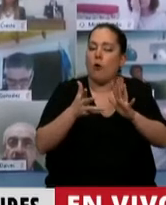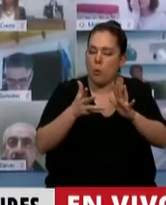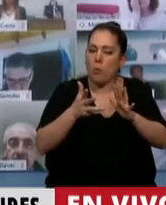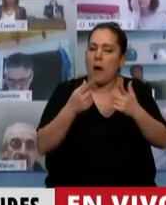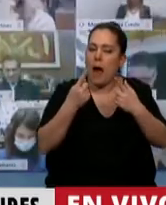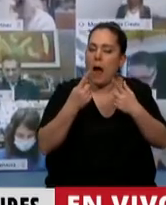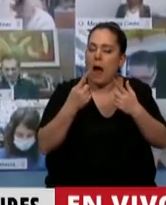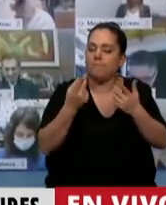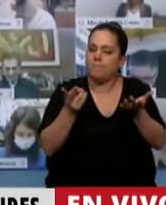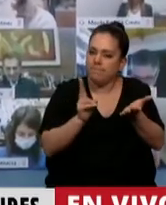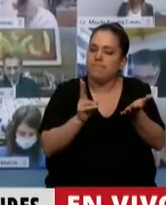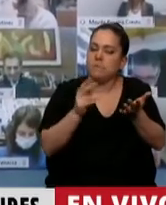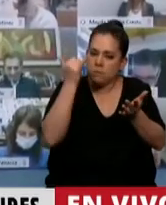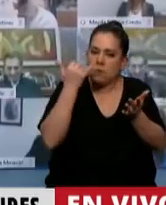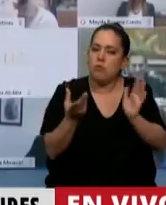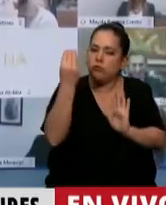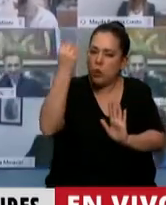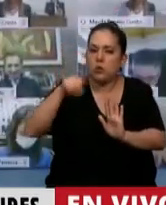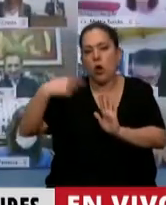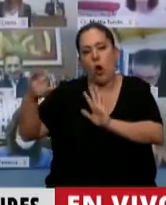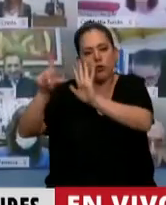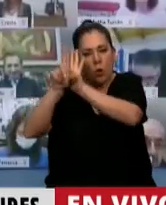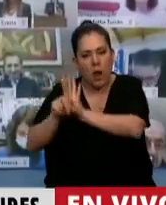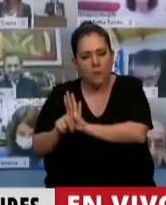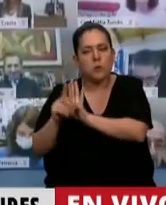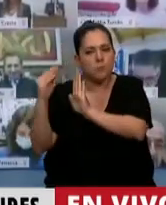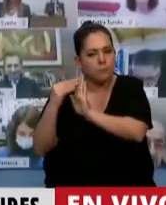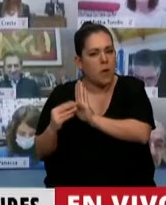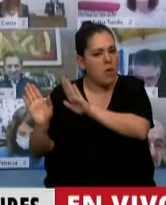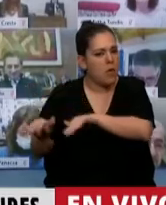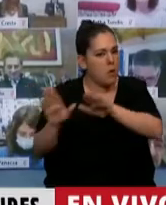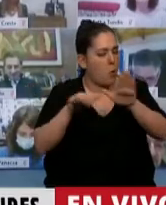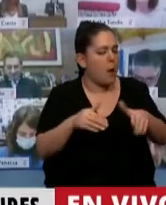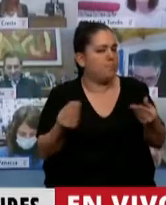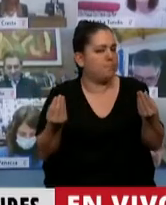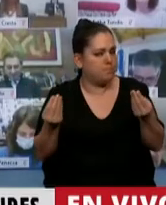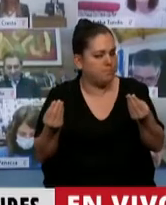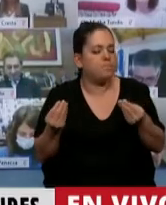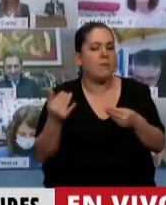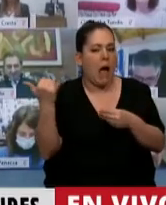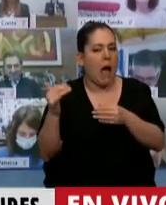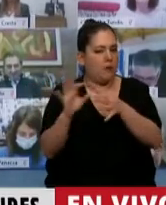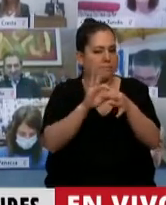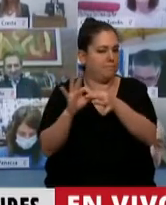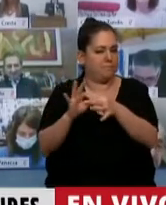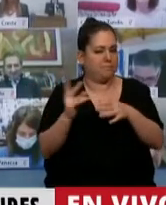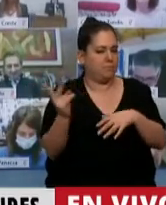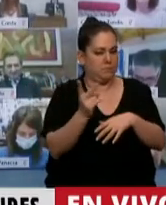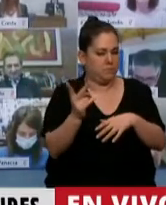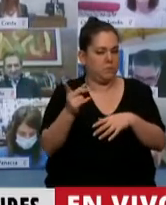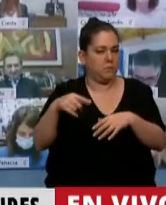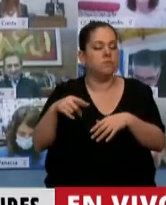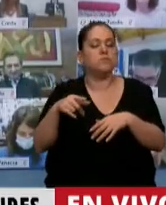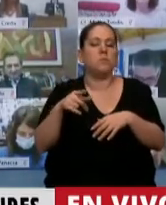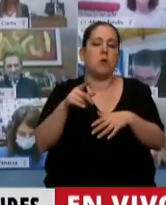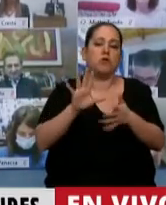cuestionando en los proyectos que se están abordando. Hay una suerte de hilo conductor que tiene que ver